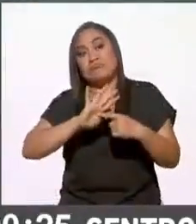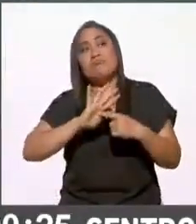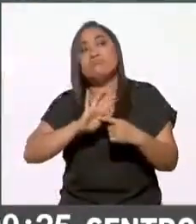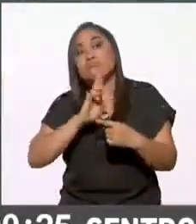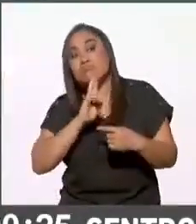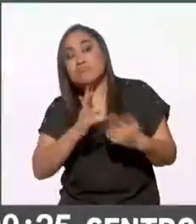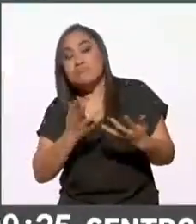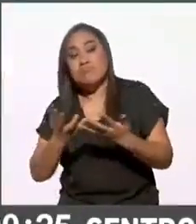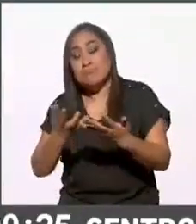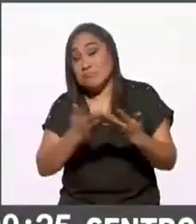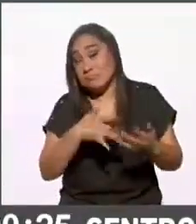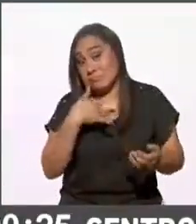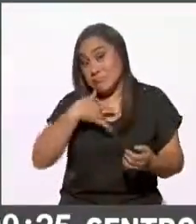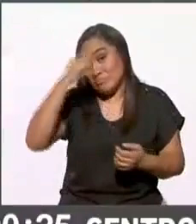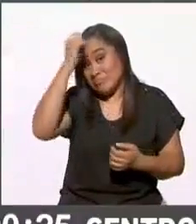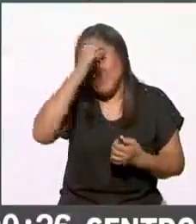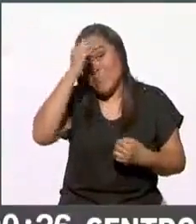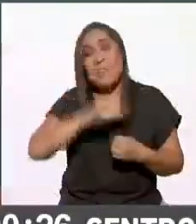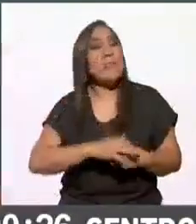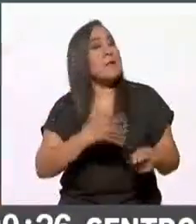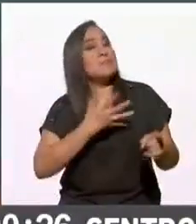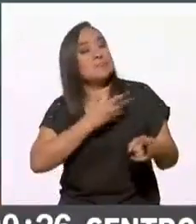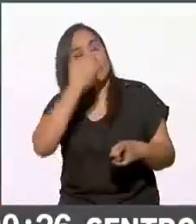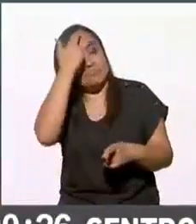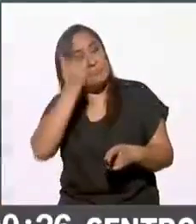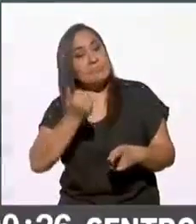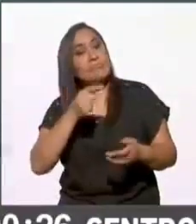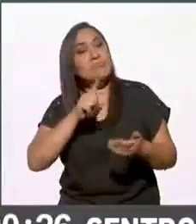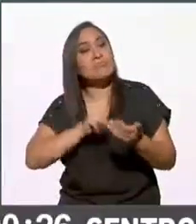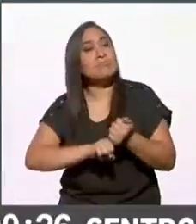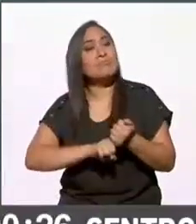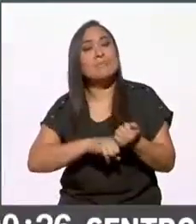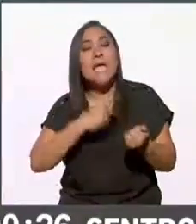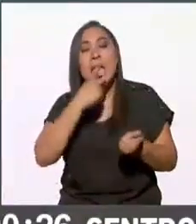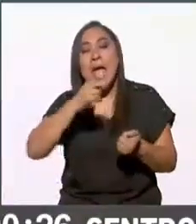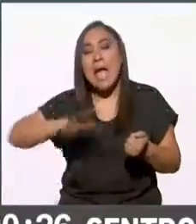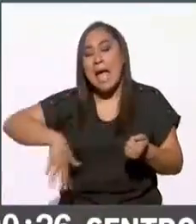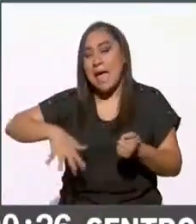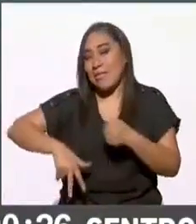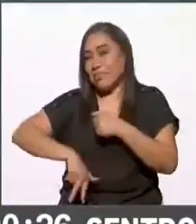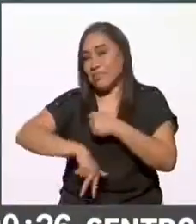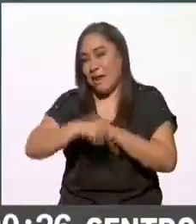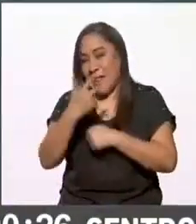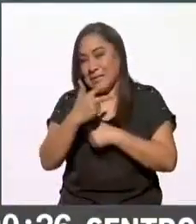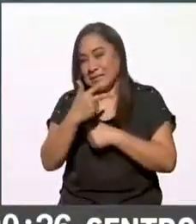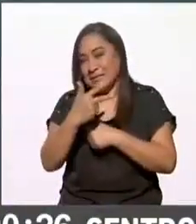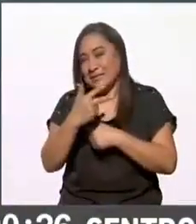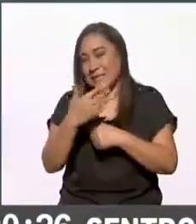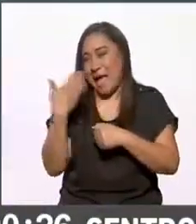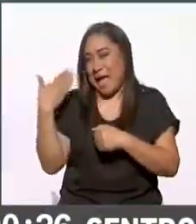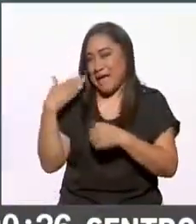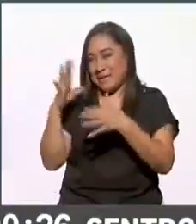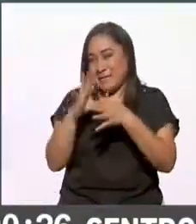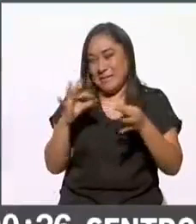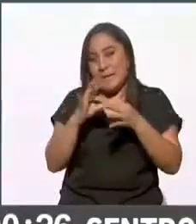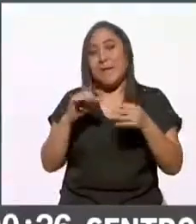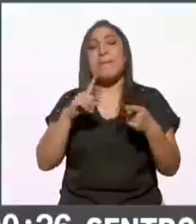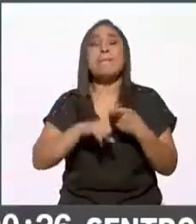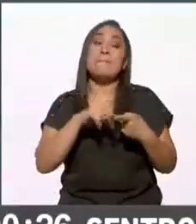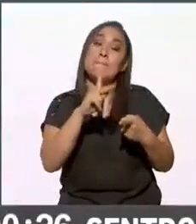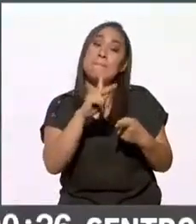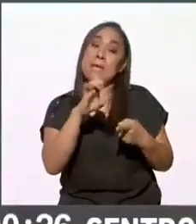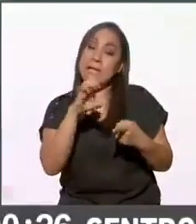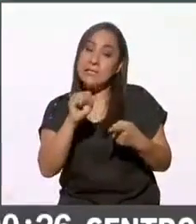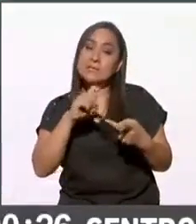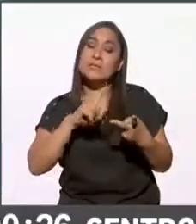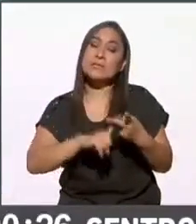qué piensen así es sí que son los los 13 que comentábamos también en parte de nuestras transmisiones el partido de encuentro social